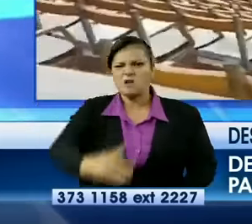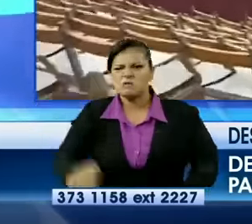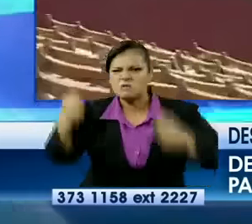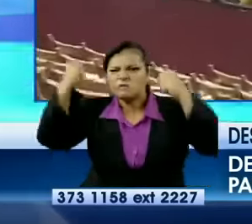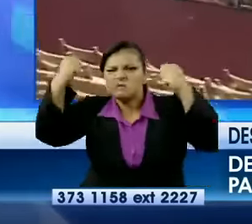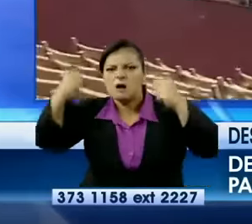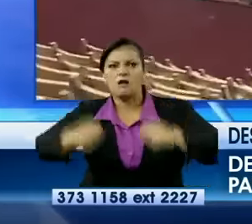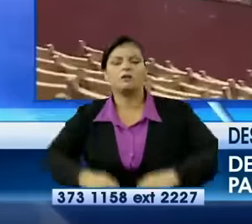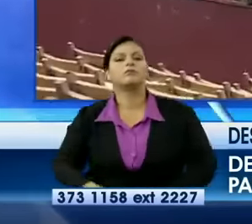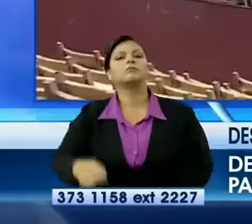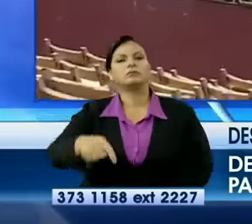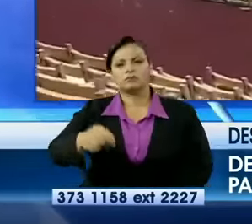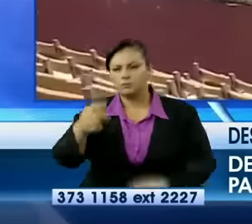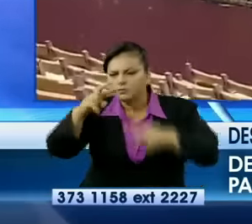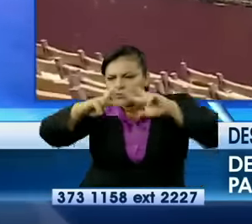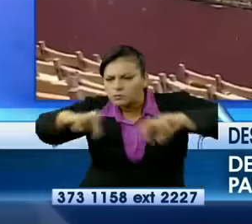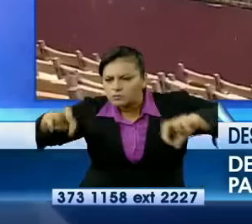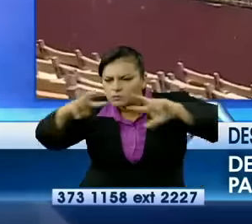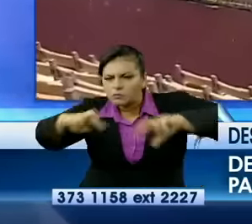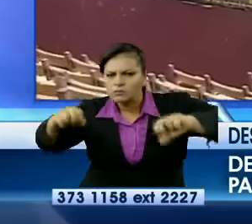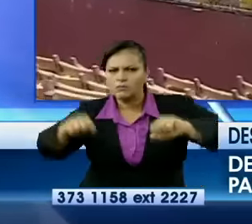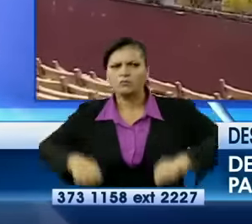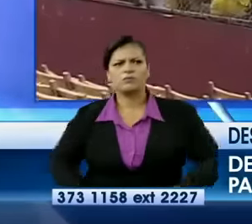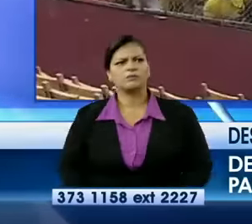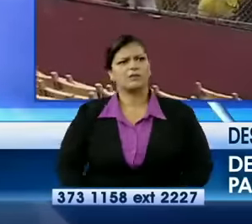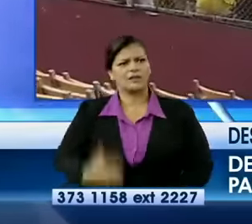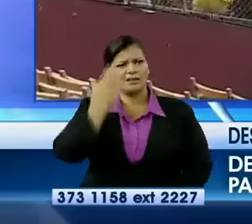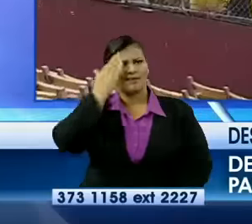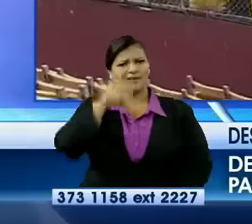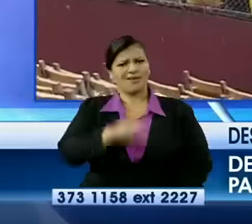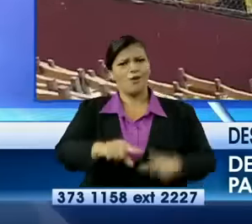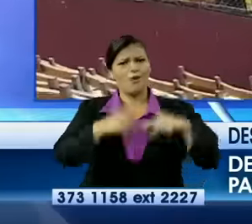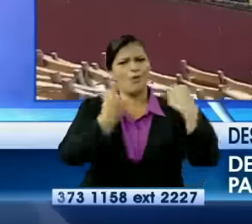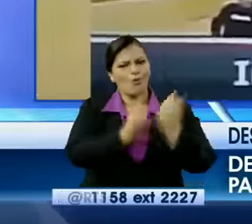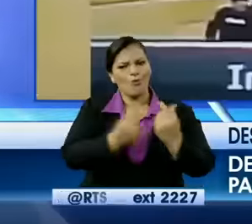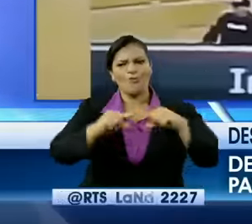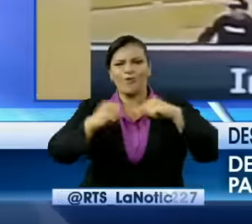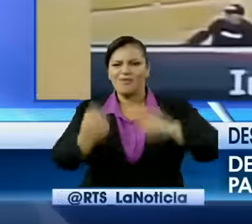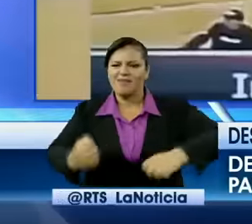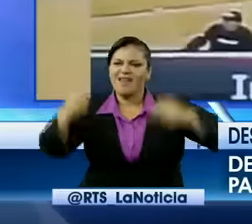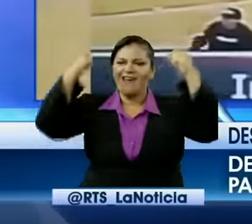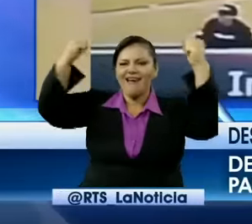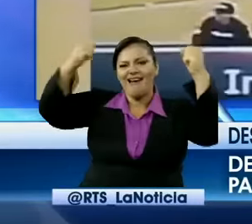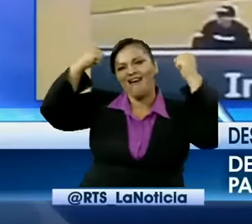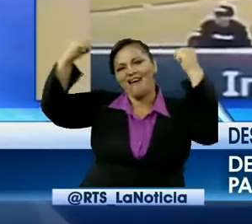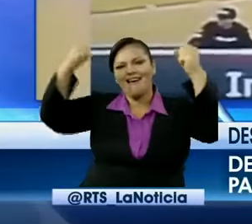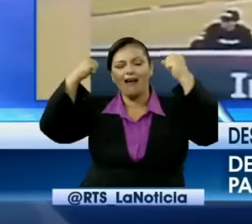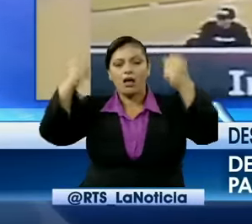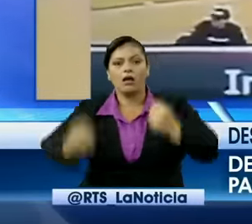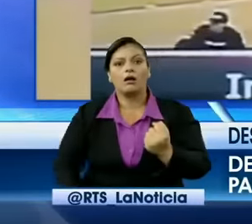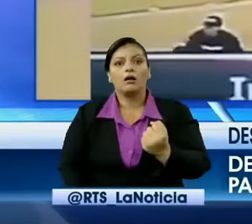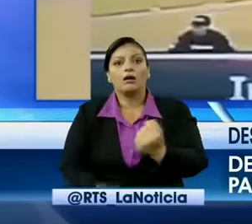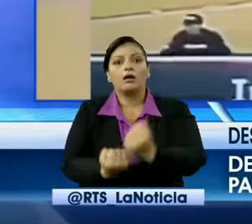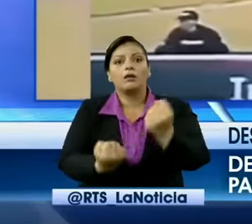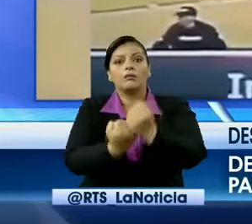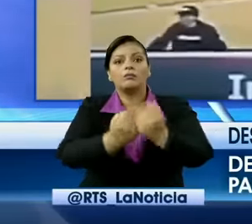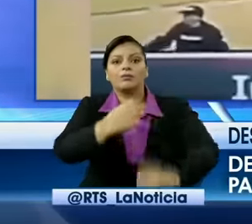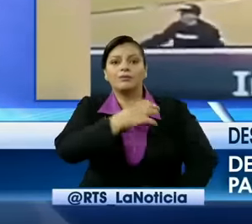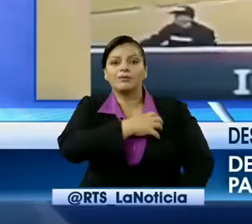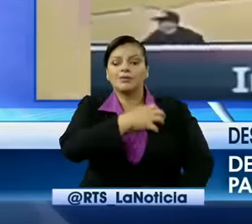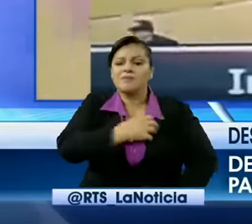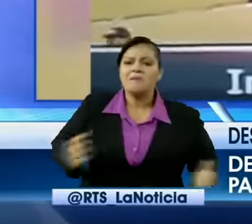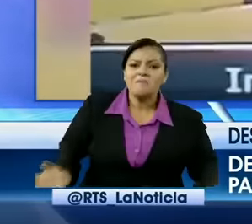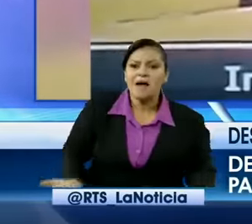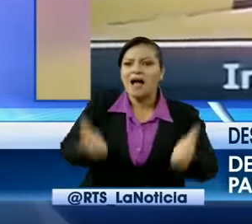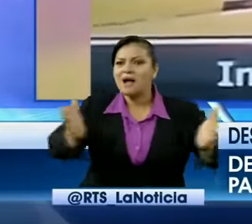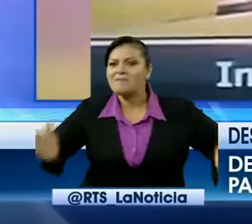organizada, bien estructurada, que respeta a los demás hinchas, alegra el momento del partido. Porque ¿para qué es la barra? Para alentar a todos los